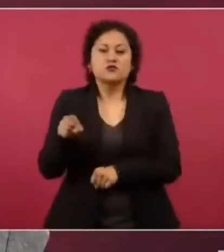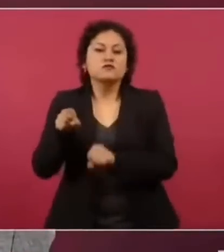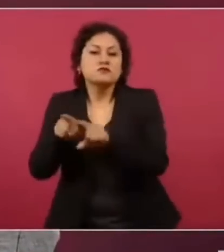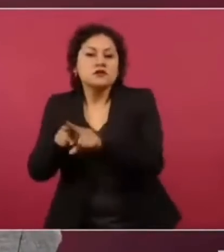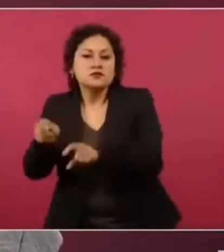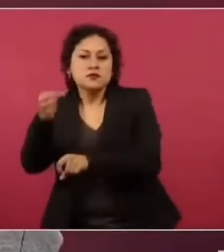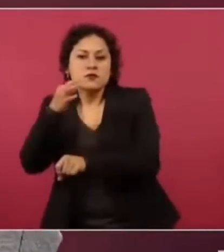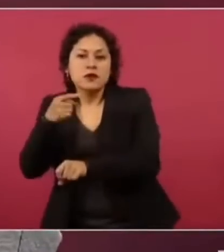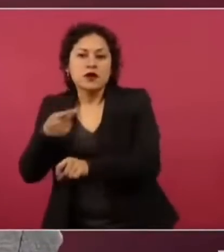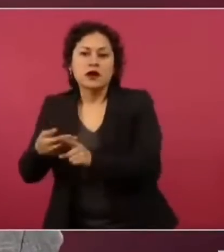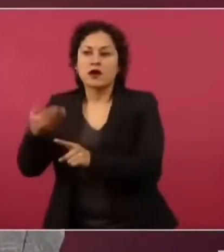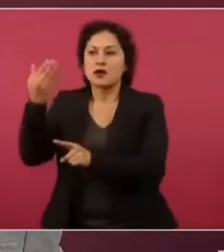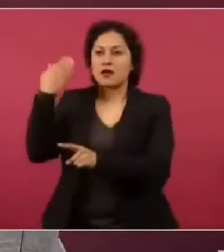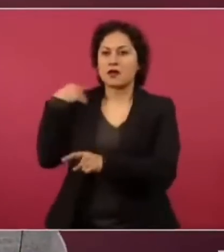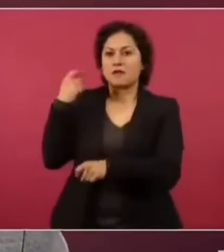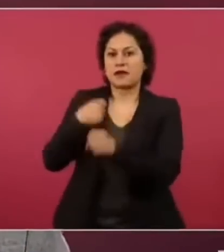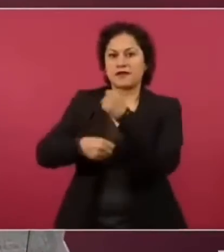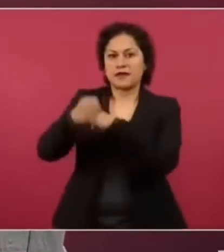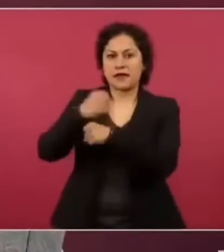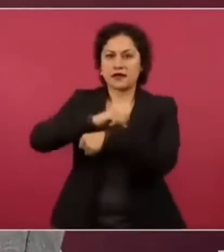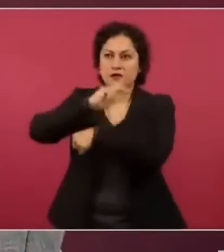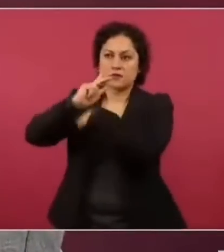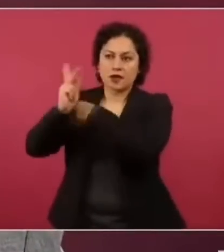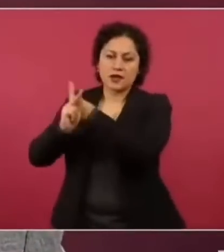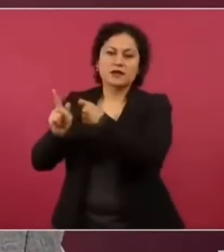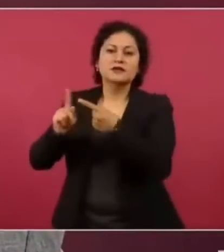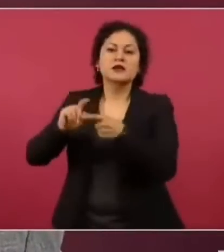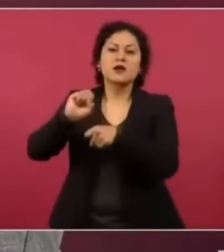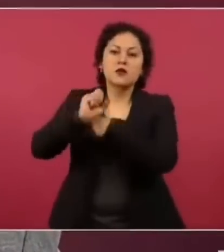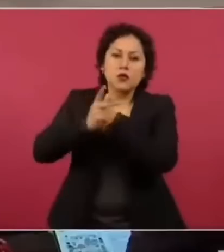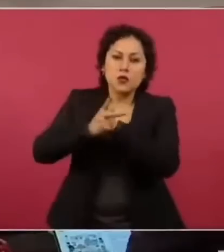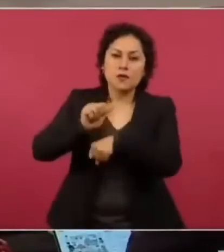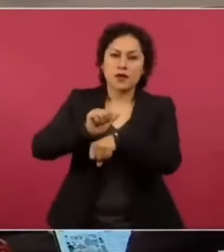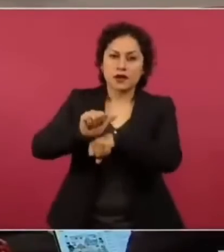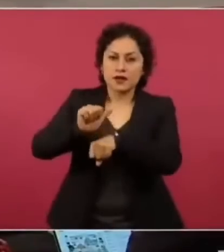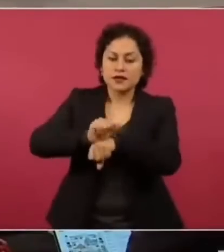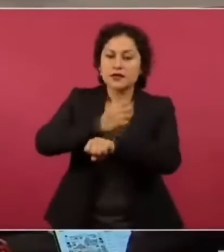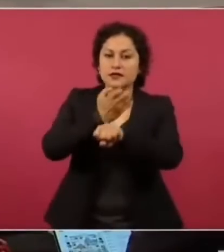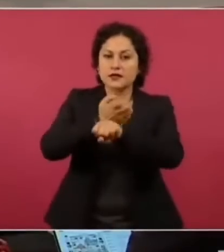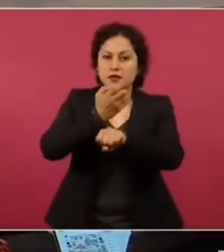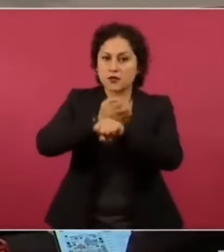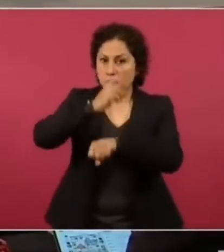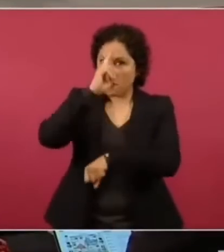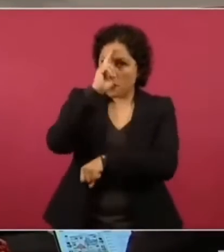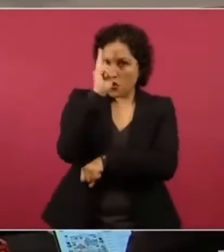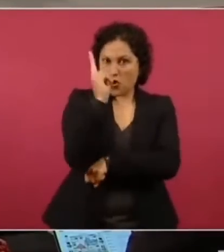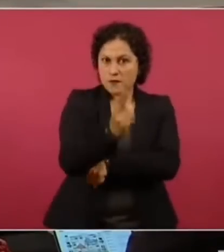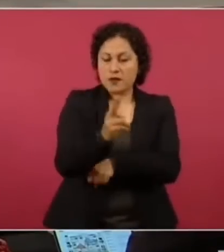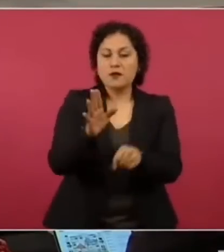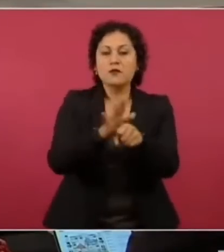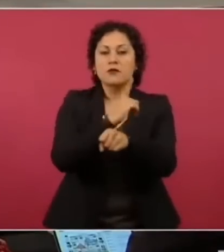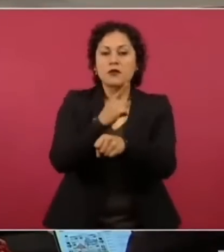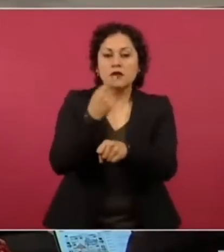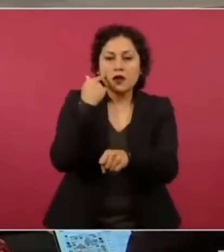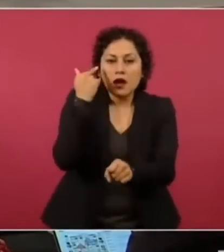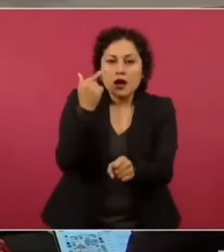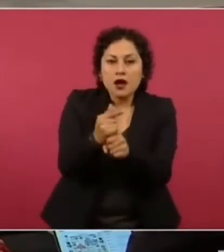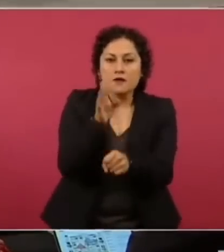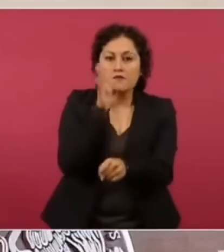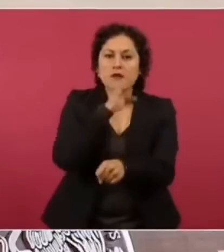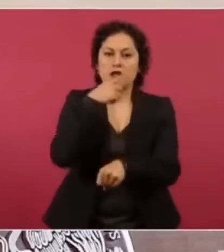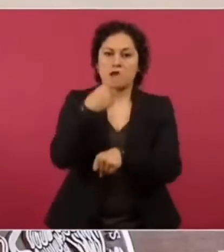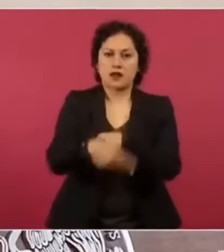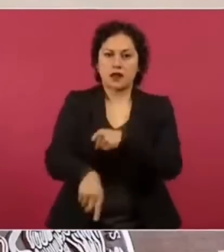décadas. Europa, Estados Unidos, Argentina prohibieron su comercialización ante los evidentes riesgos provocados a la salud.